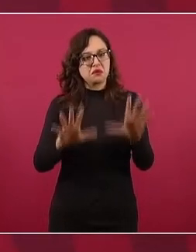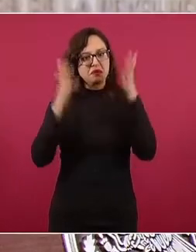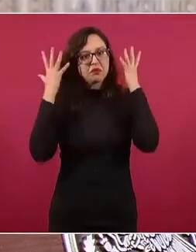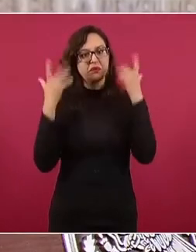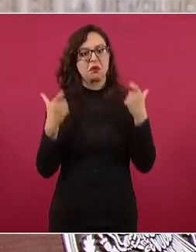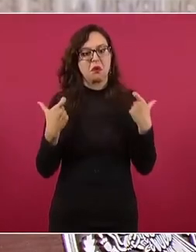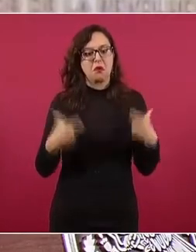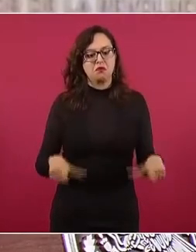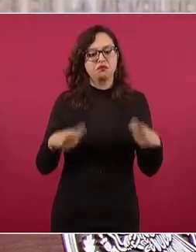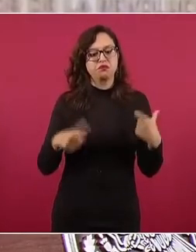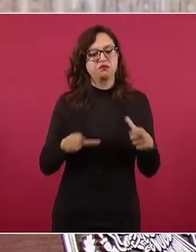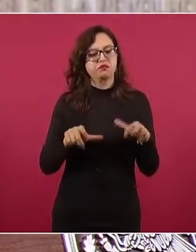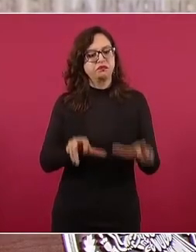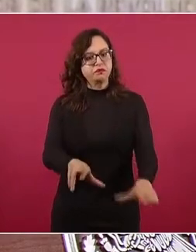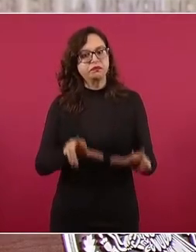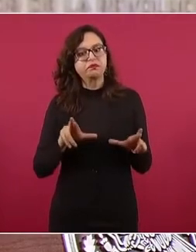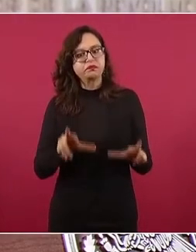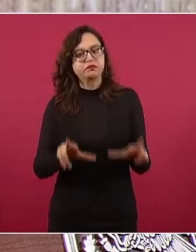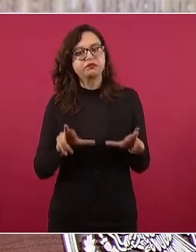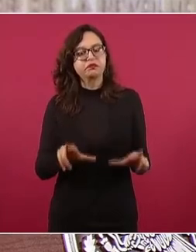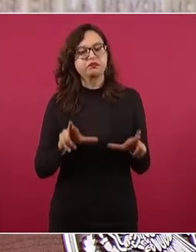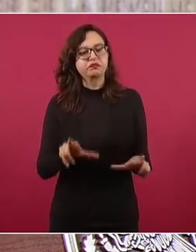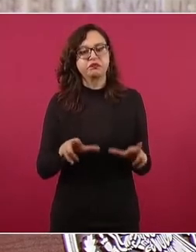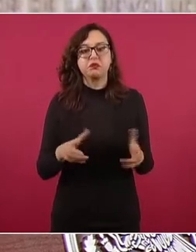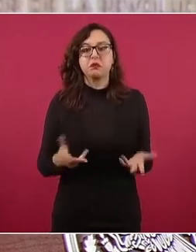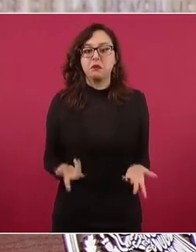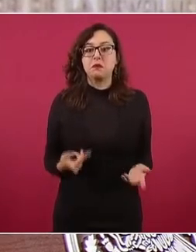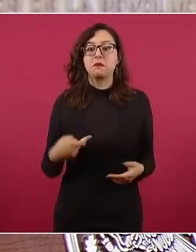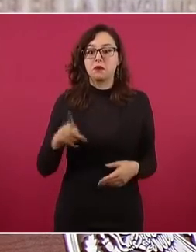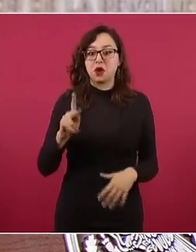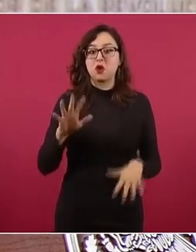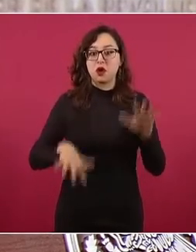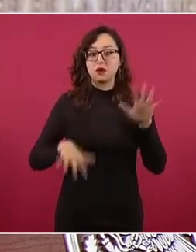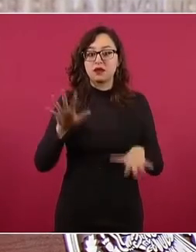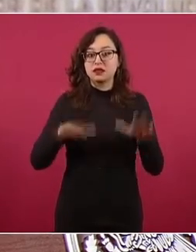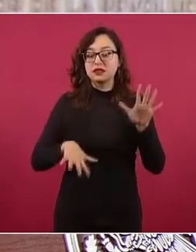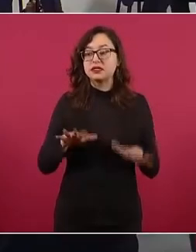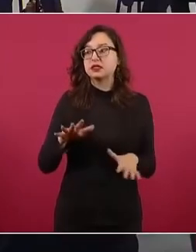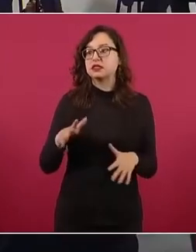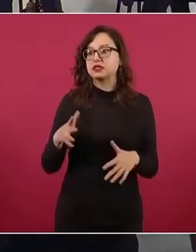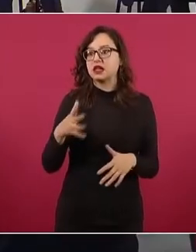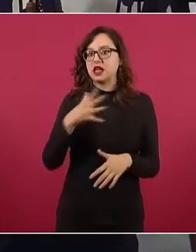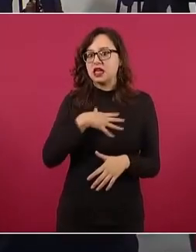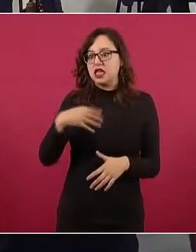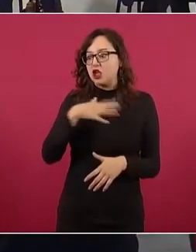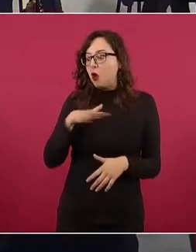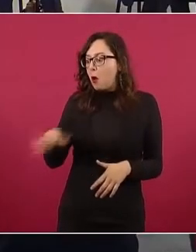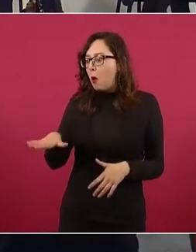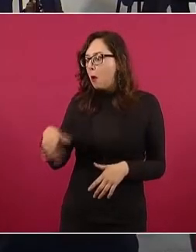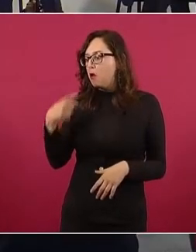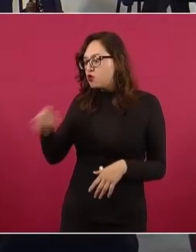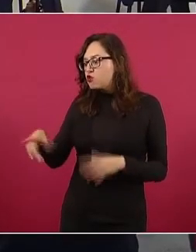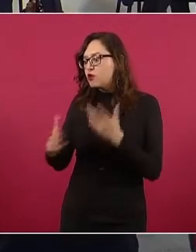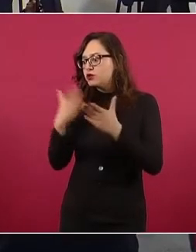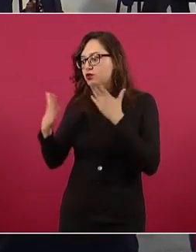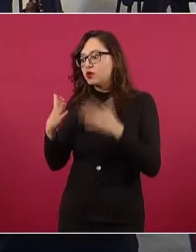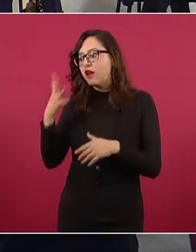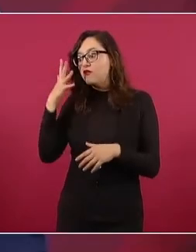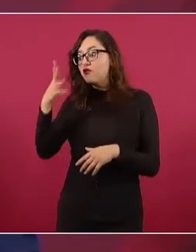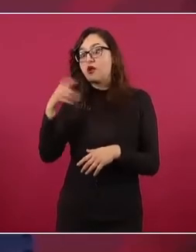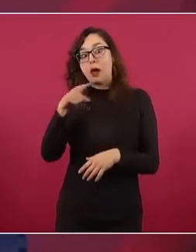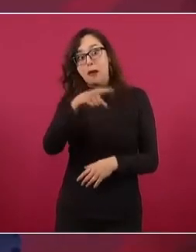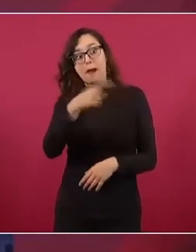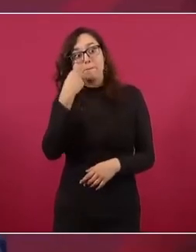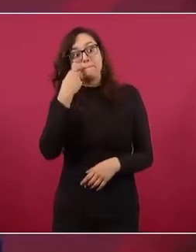No en todos los casos, pero se llegaba a decir, estudia, hijo, para que cuando seas grande seas como